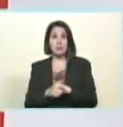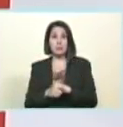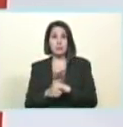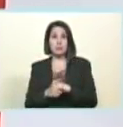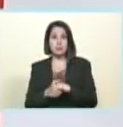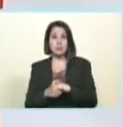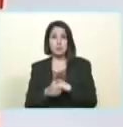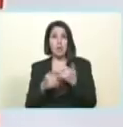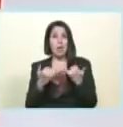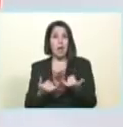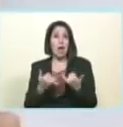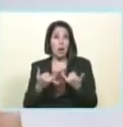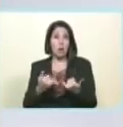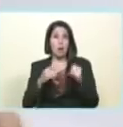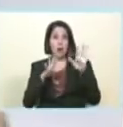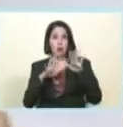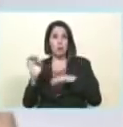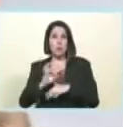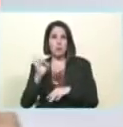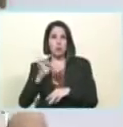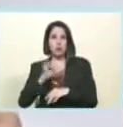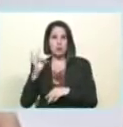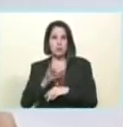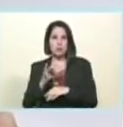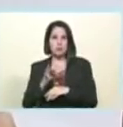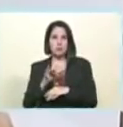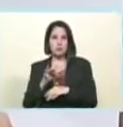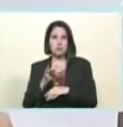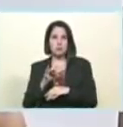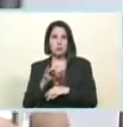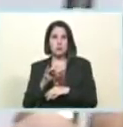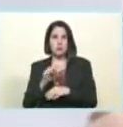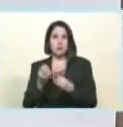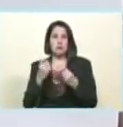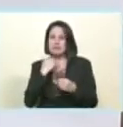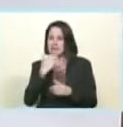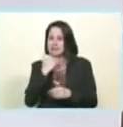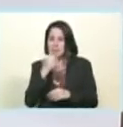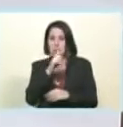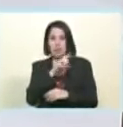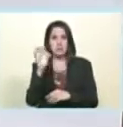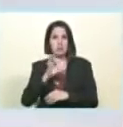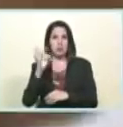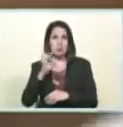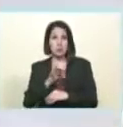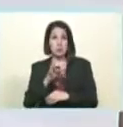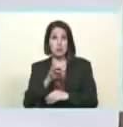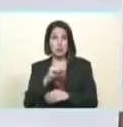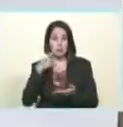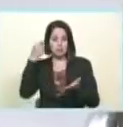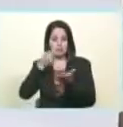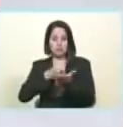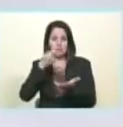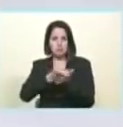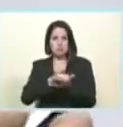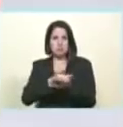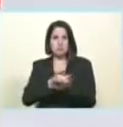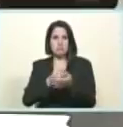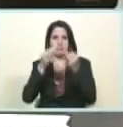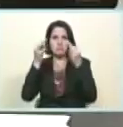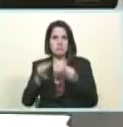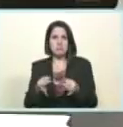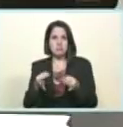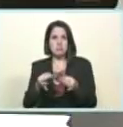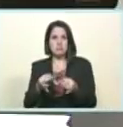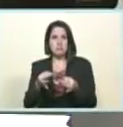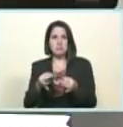ahora 90% de pensionados rumbo al 100% en amor mayor pensiones dignas y sobre